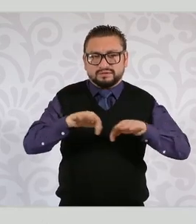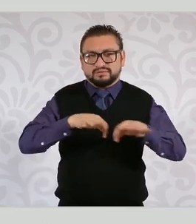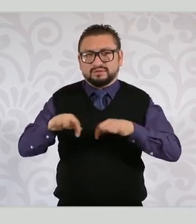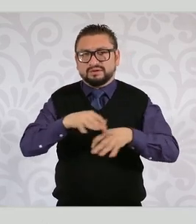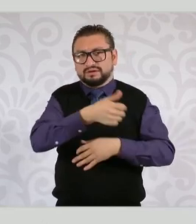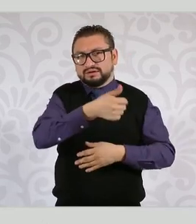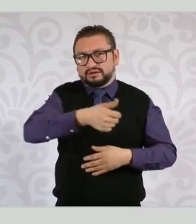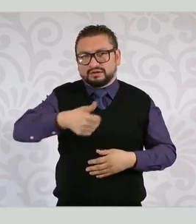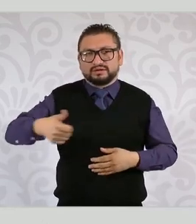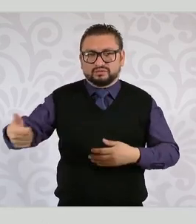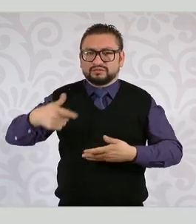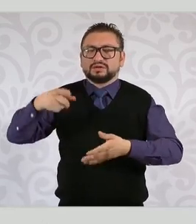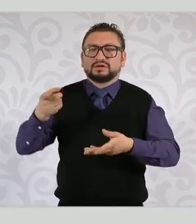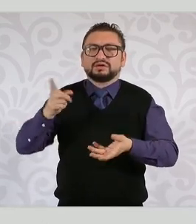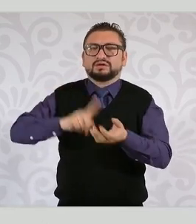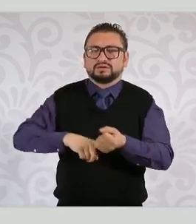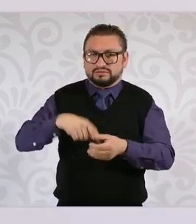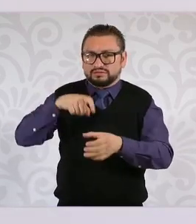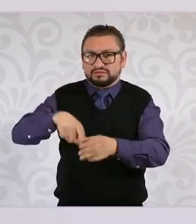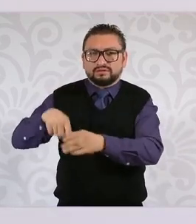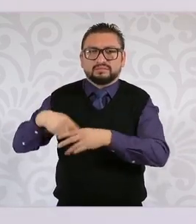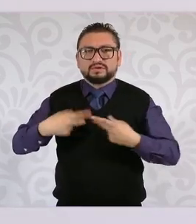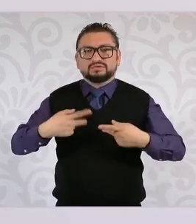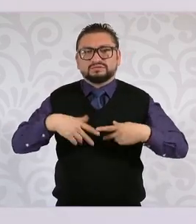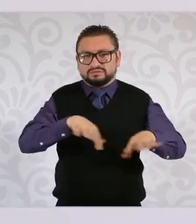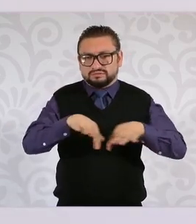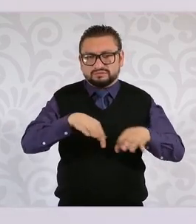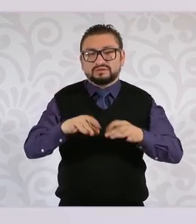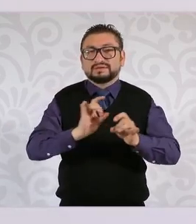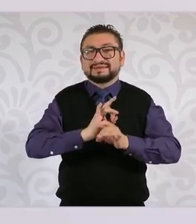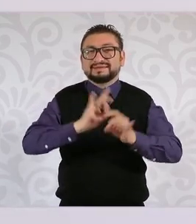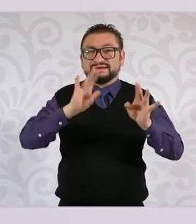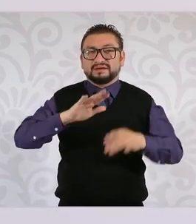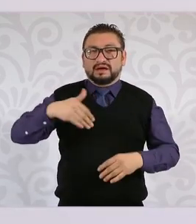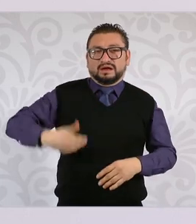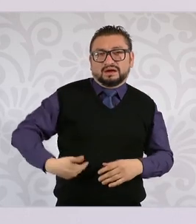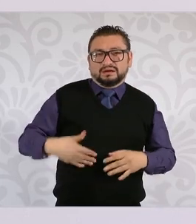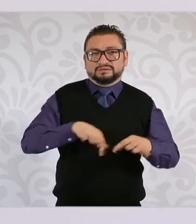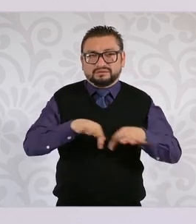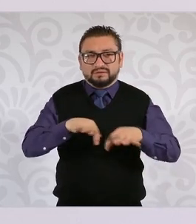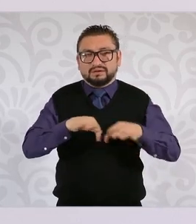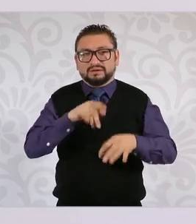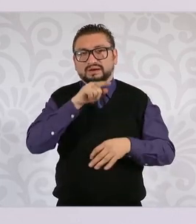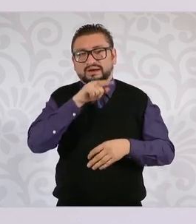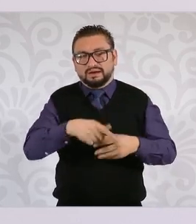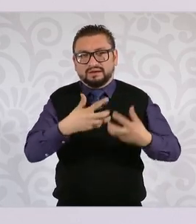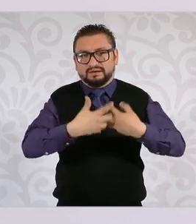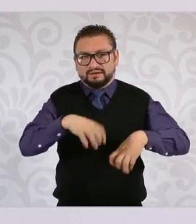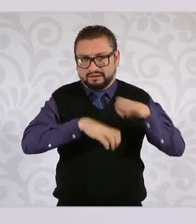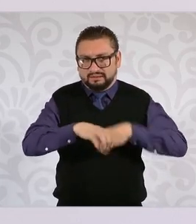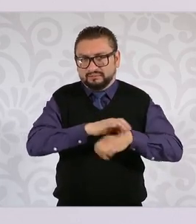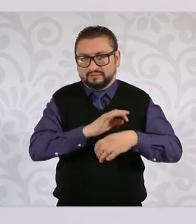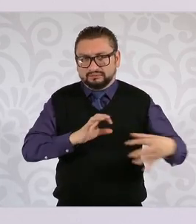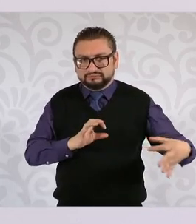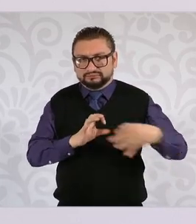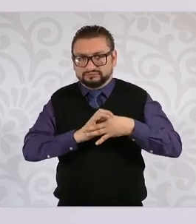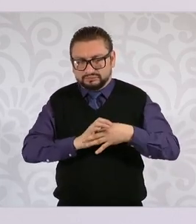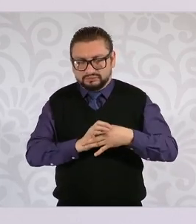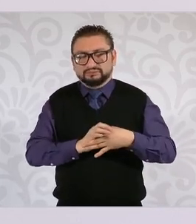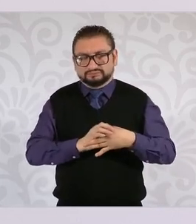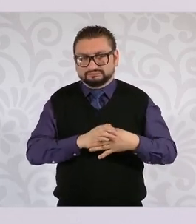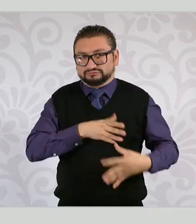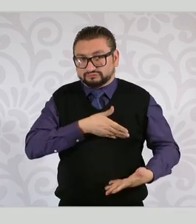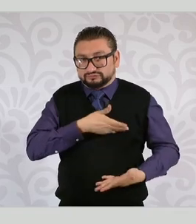plataformas digitales. En caso de que ocurrieran accidentes en el trabajo, la plataforma con la que se esté prestando el